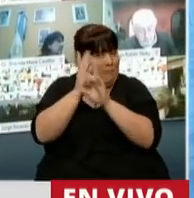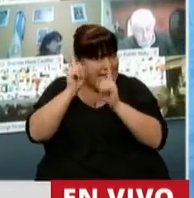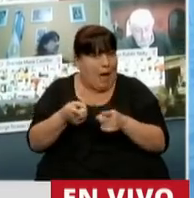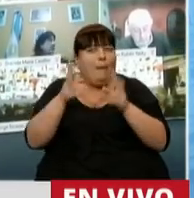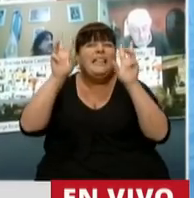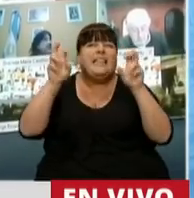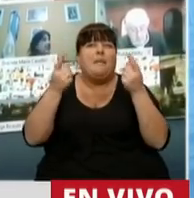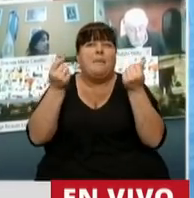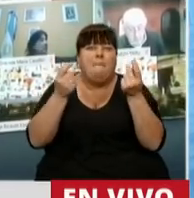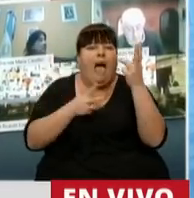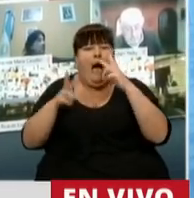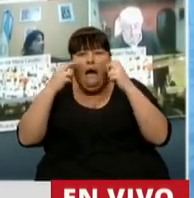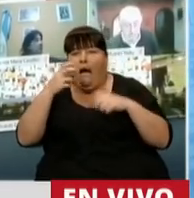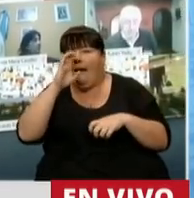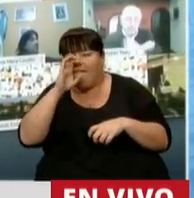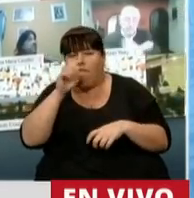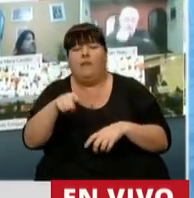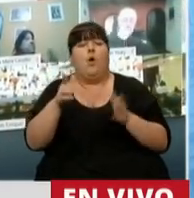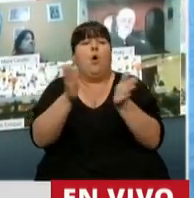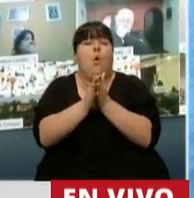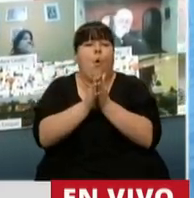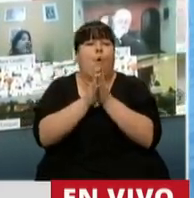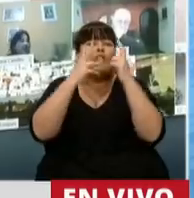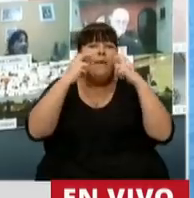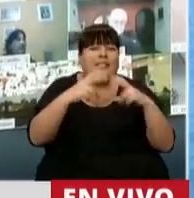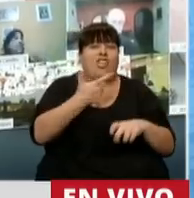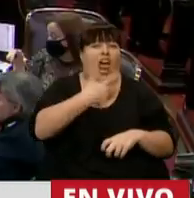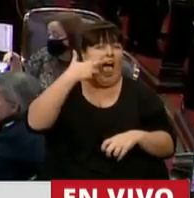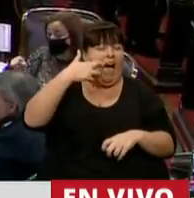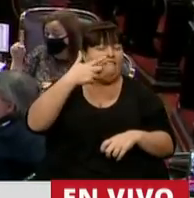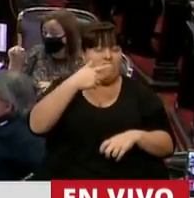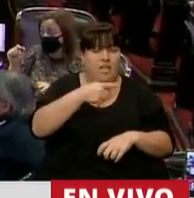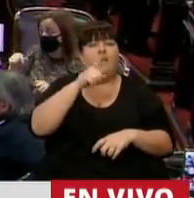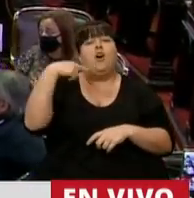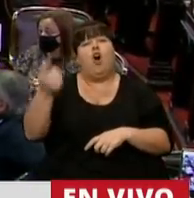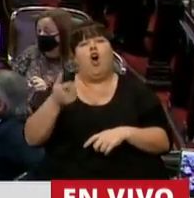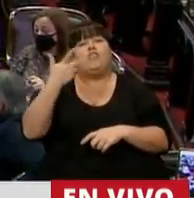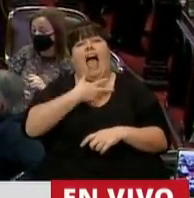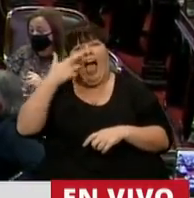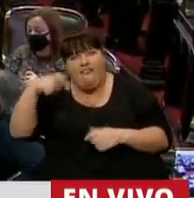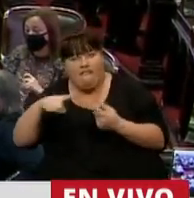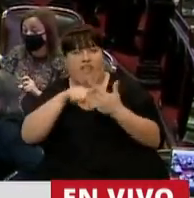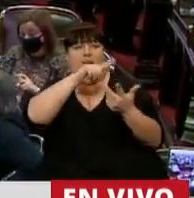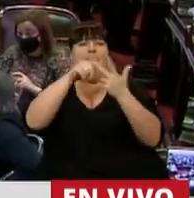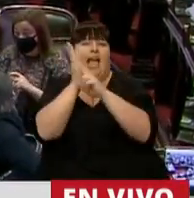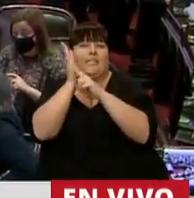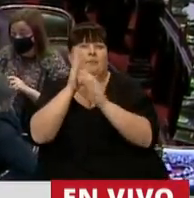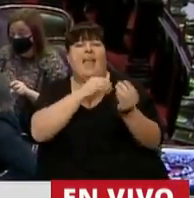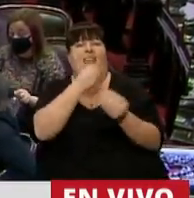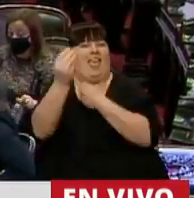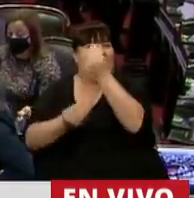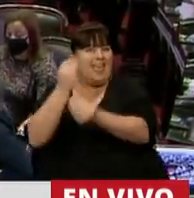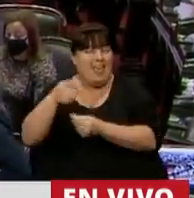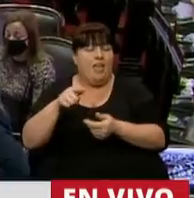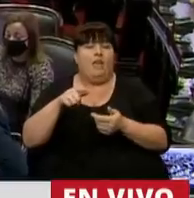fiscal en muchísimos casos, junto con el espionaje de la AFIP, el espionaje de la AFIP, el espionaje de migraciones,